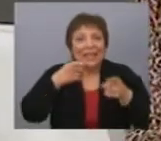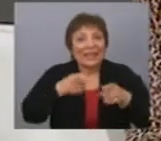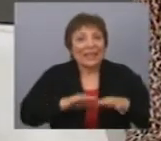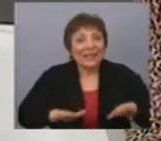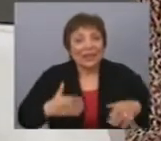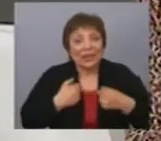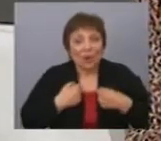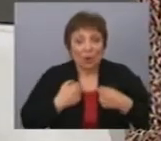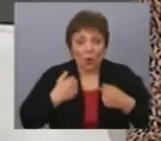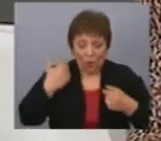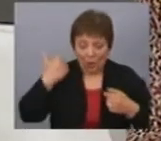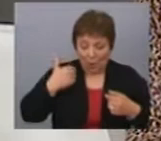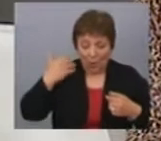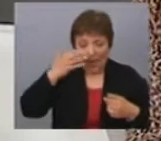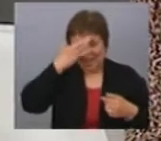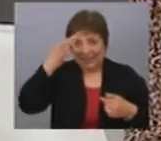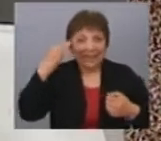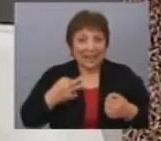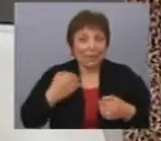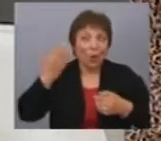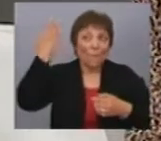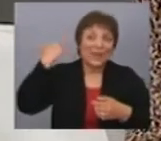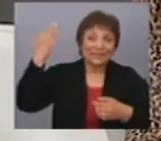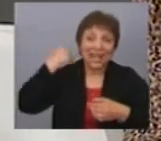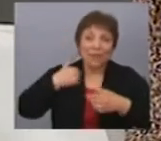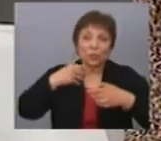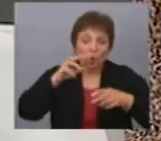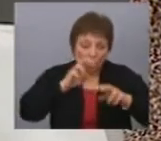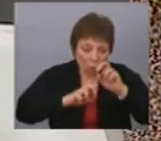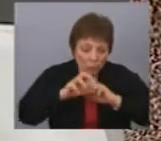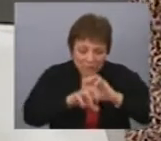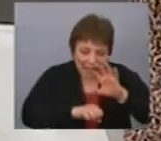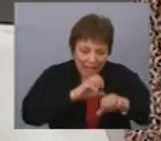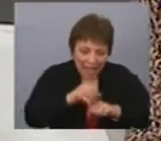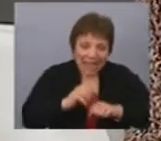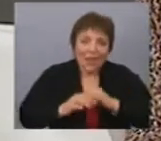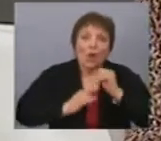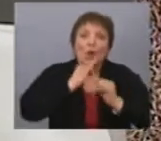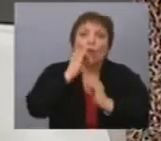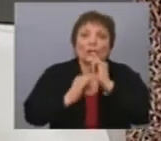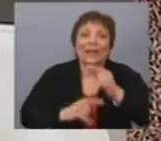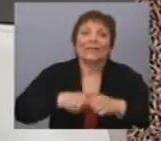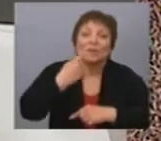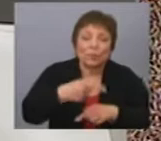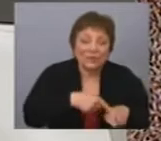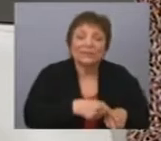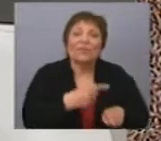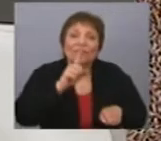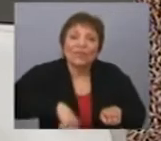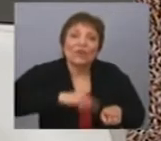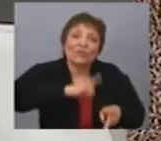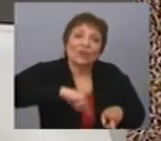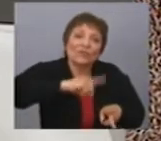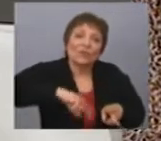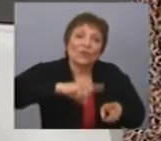intentamos reconstruir el pasado, decir algo, pero trasladar todo eso a la población es un desafío. En general no tenemos